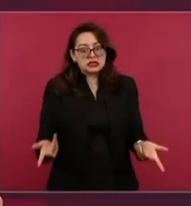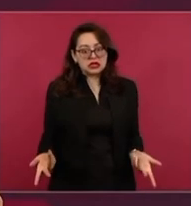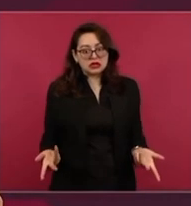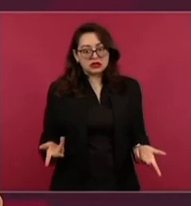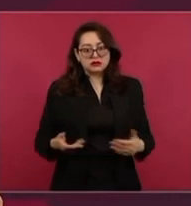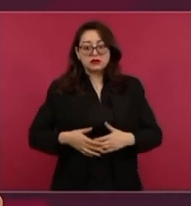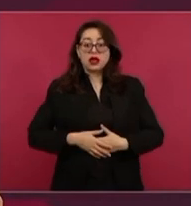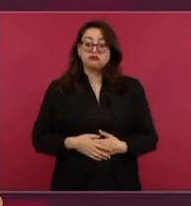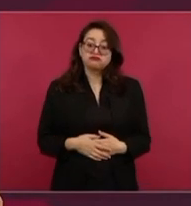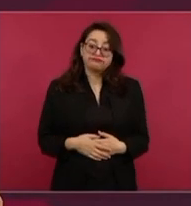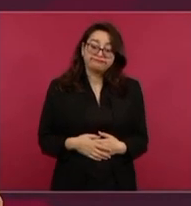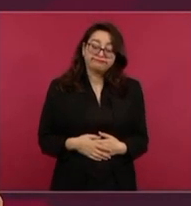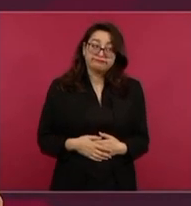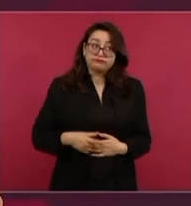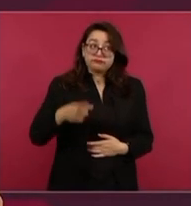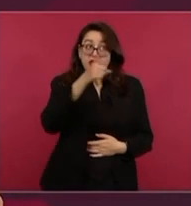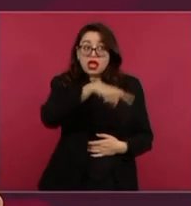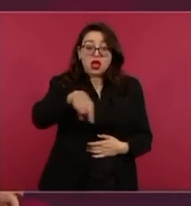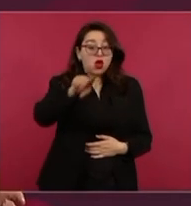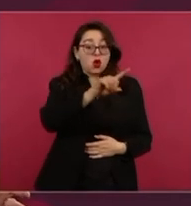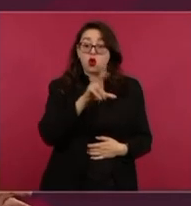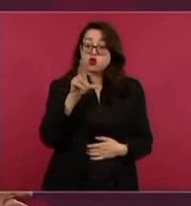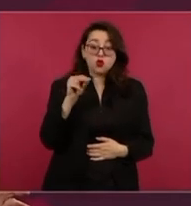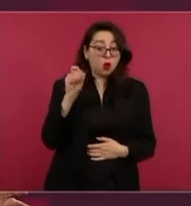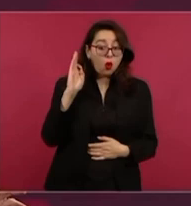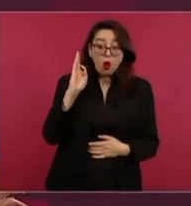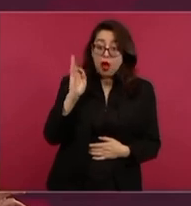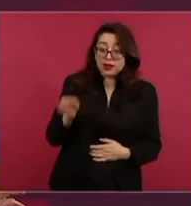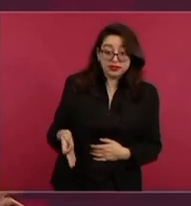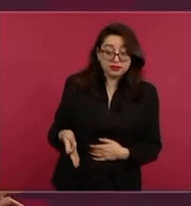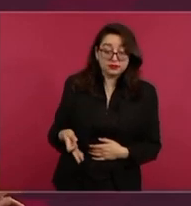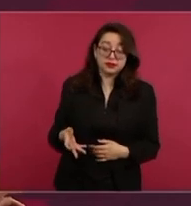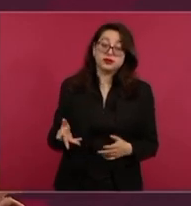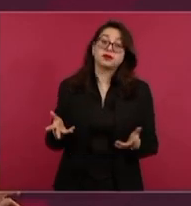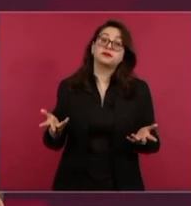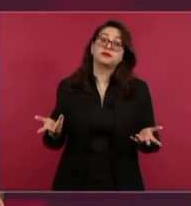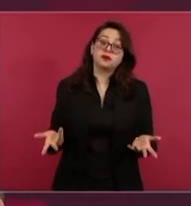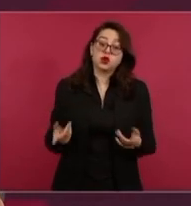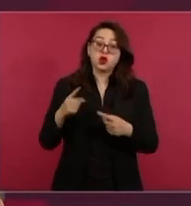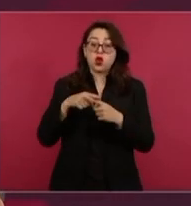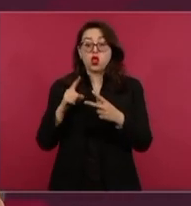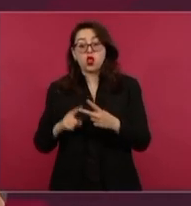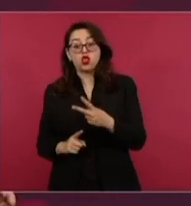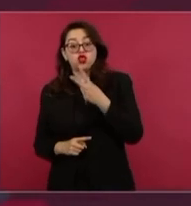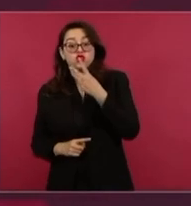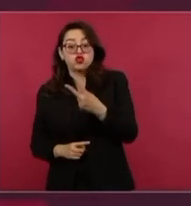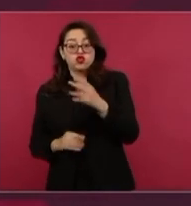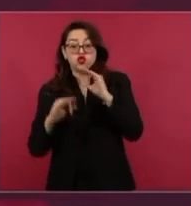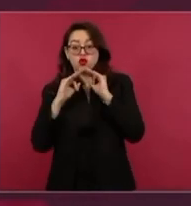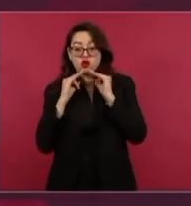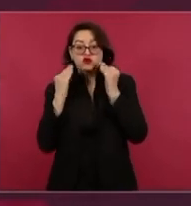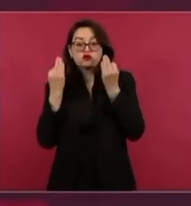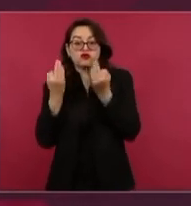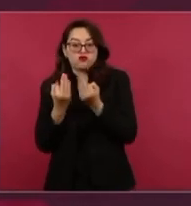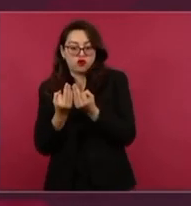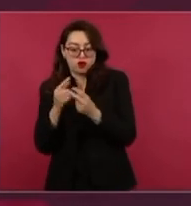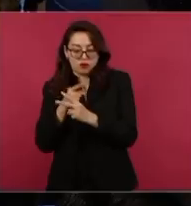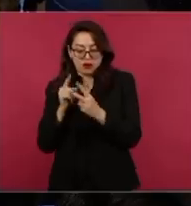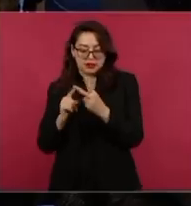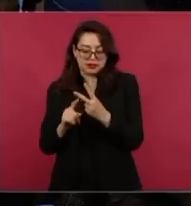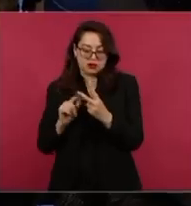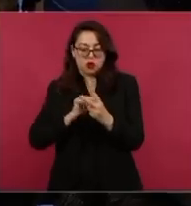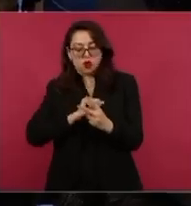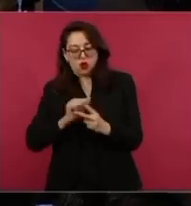decidirlo, creo, porque ya nosotros no tendríamos tiempo.